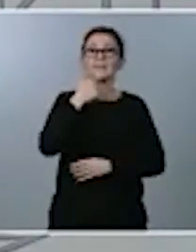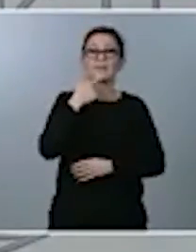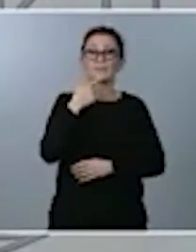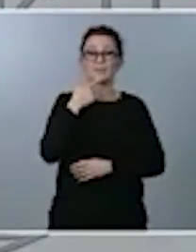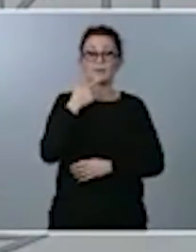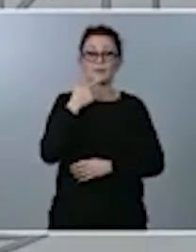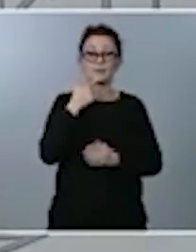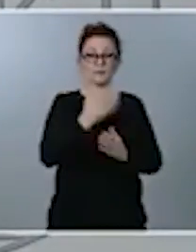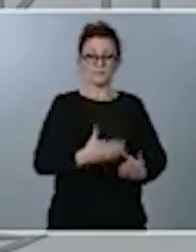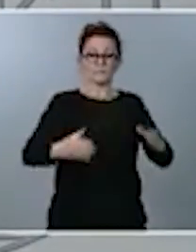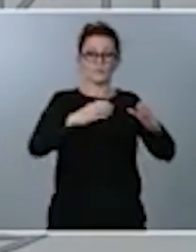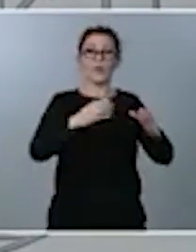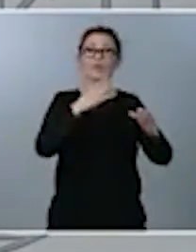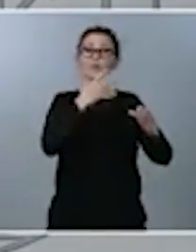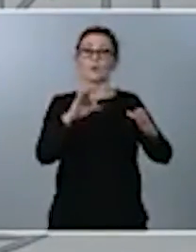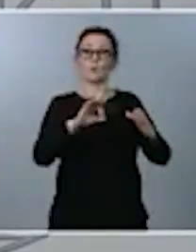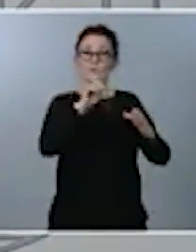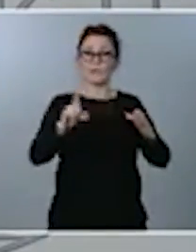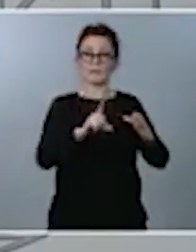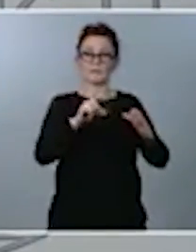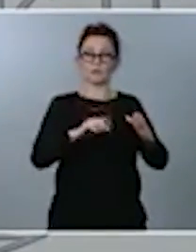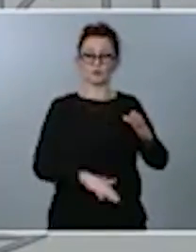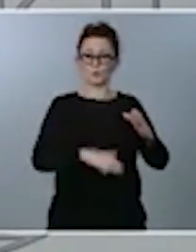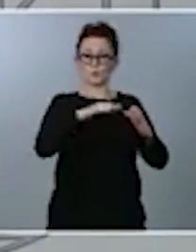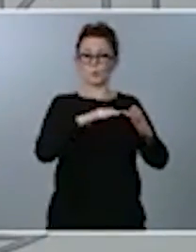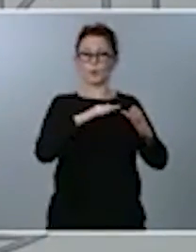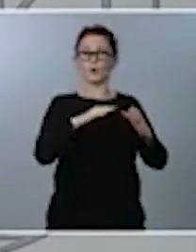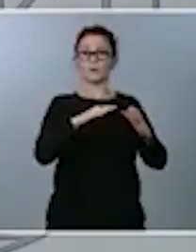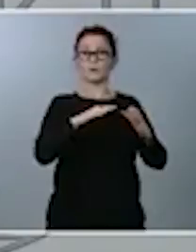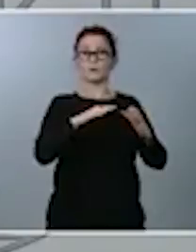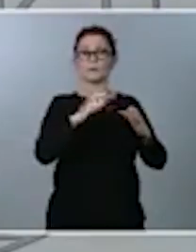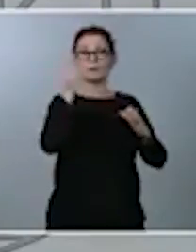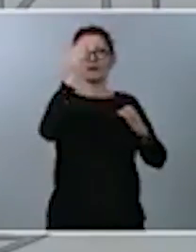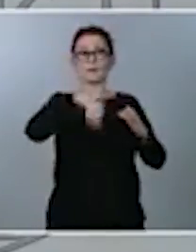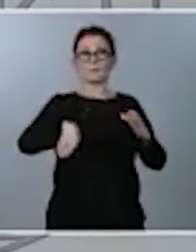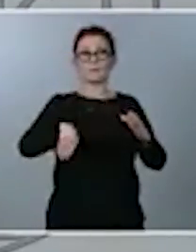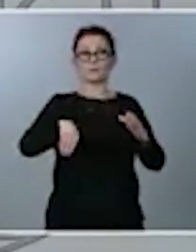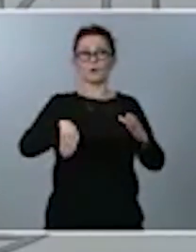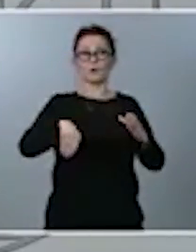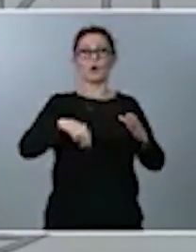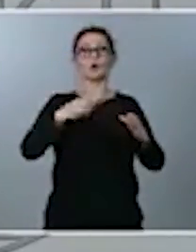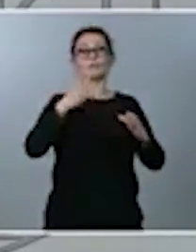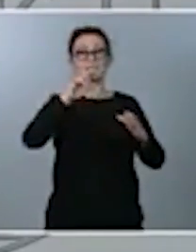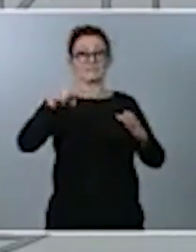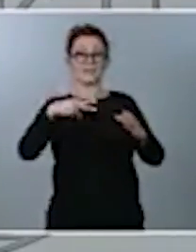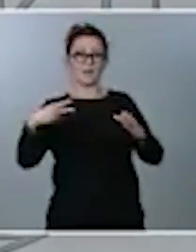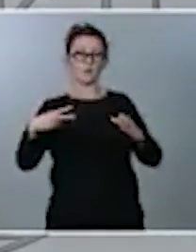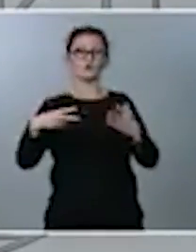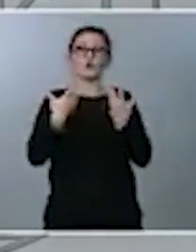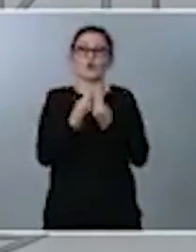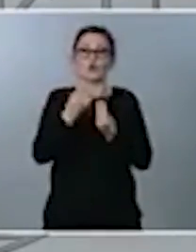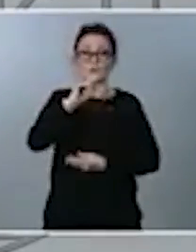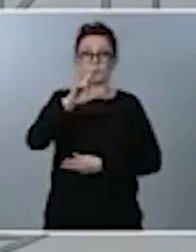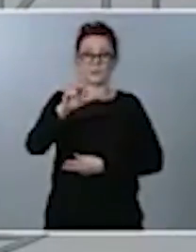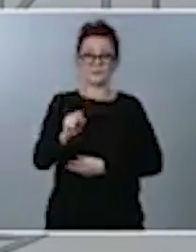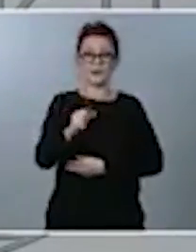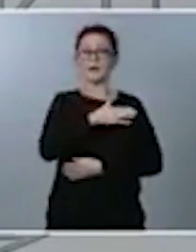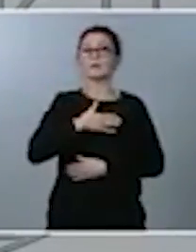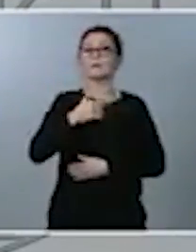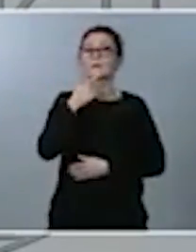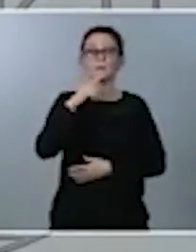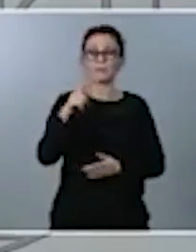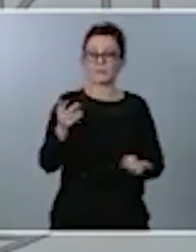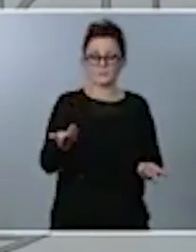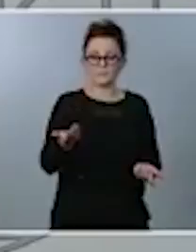50 litros, el incremento es de 2,3 euros con el IVA incluido. Dicho de otra manera, esto va a